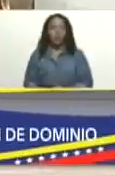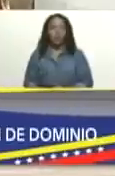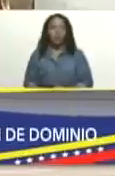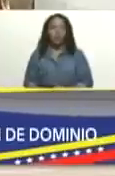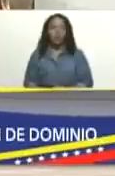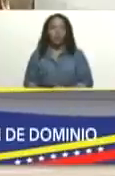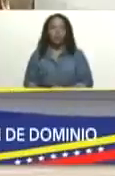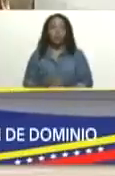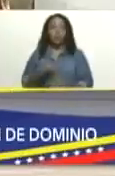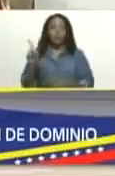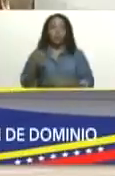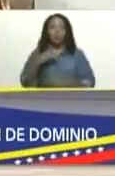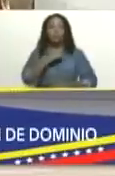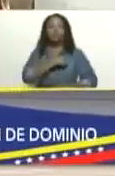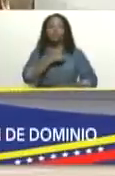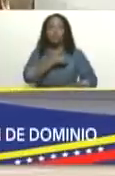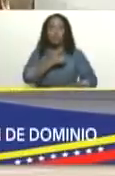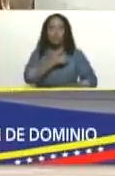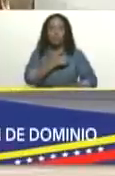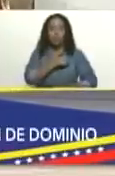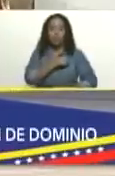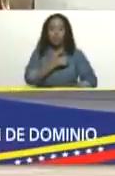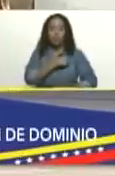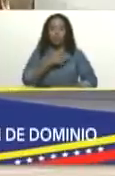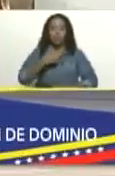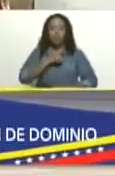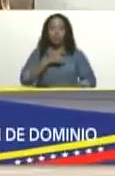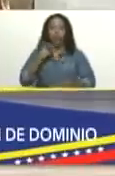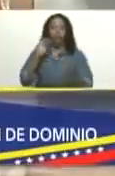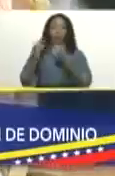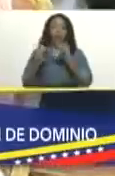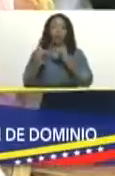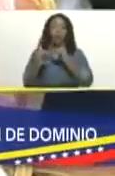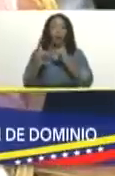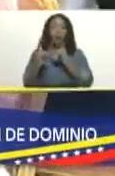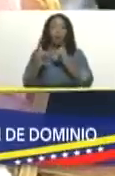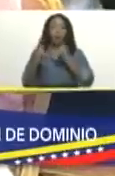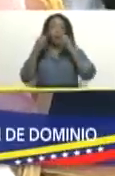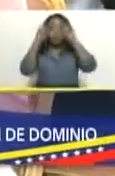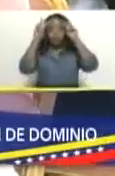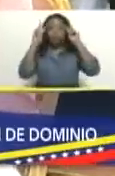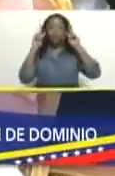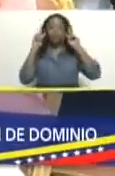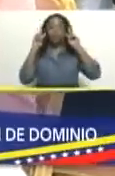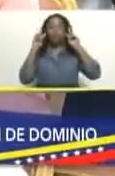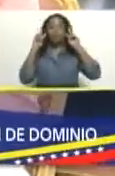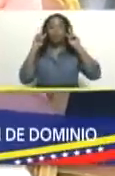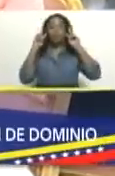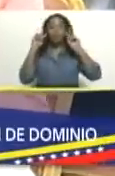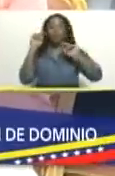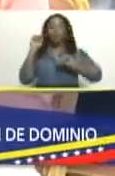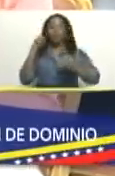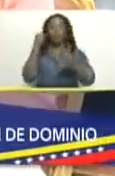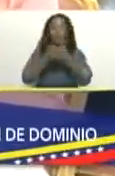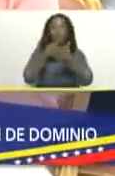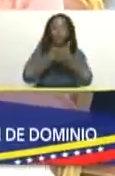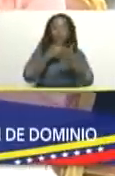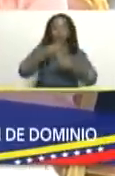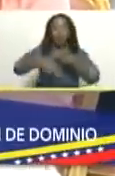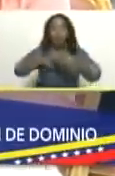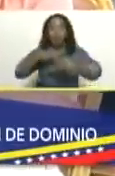firmeza moral, con nuestra ética intachable de combatiente revolucionario,